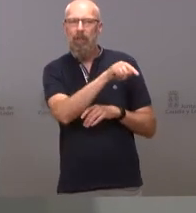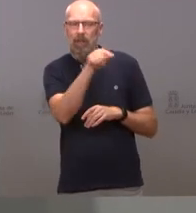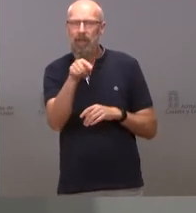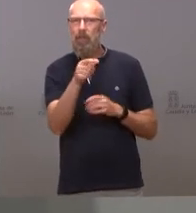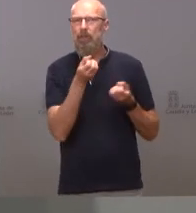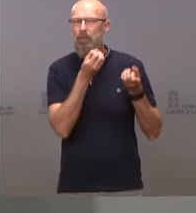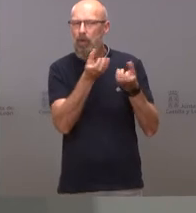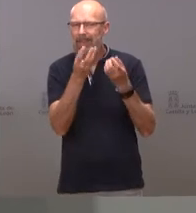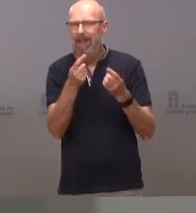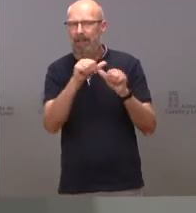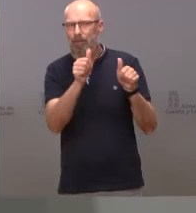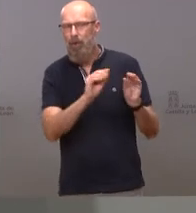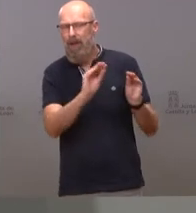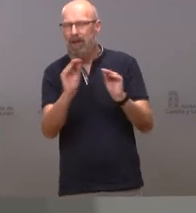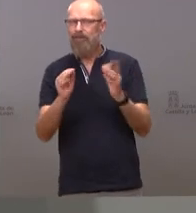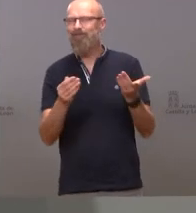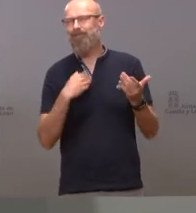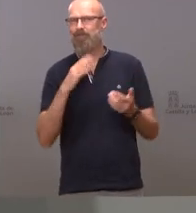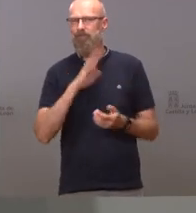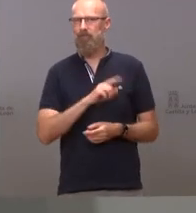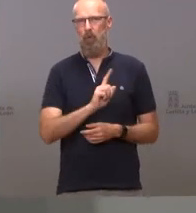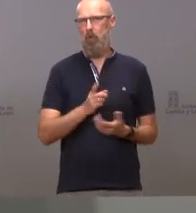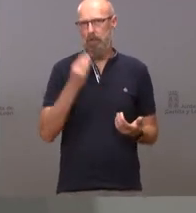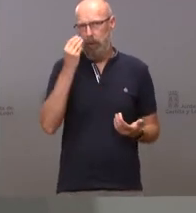decir algunas cosas que se han dicho esta mañana.